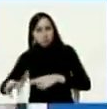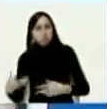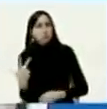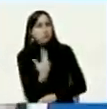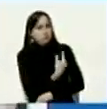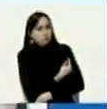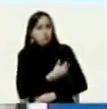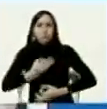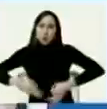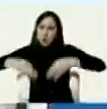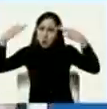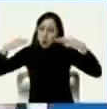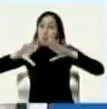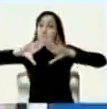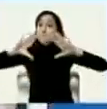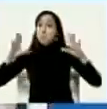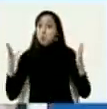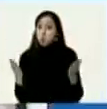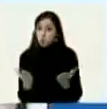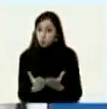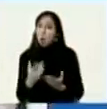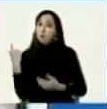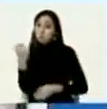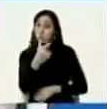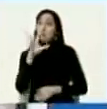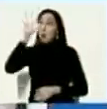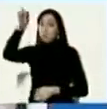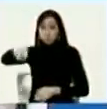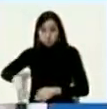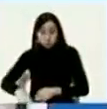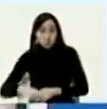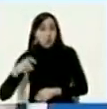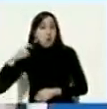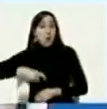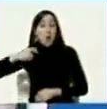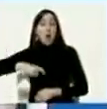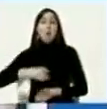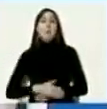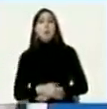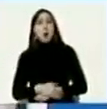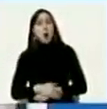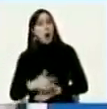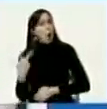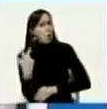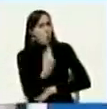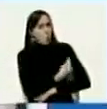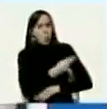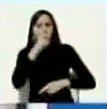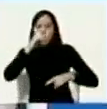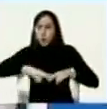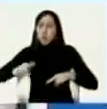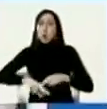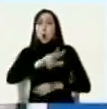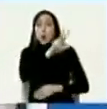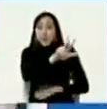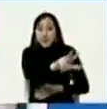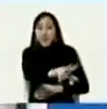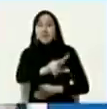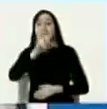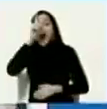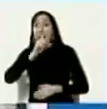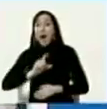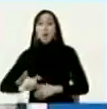confirmadas en el mundo las estamos buscando para vacunar niños de 3 años en adelante